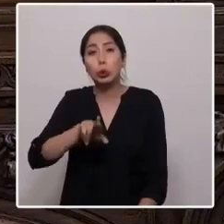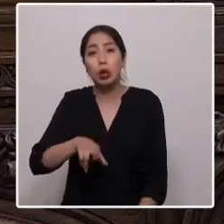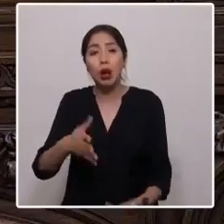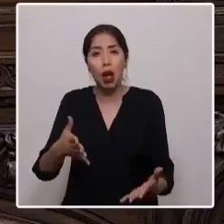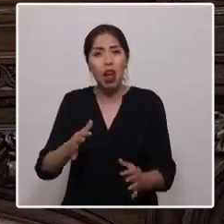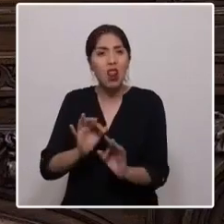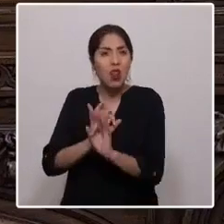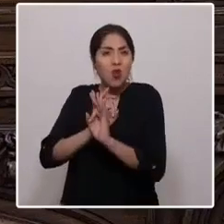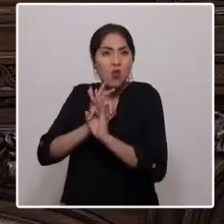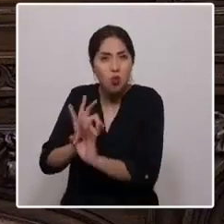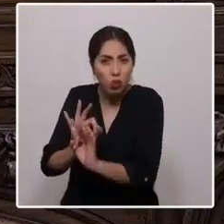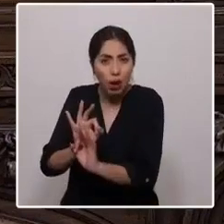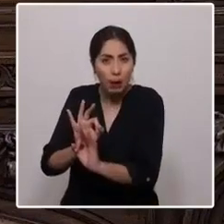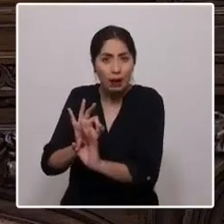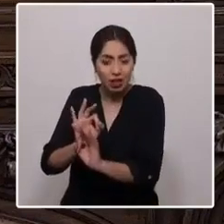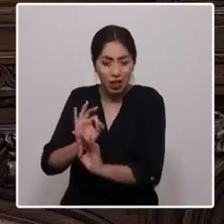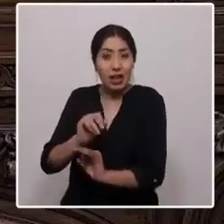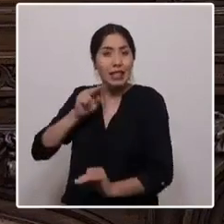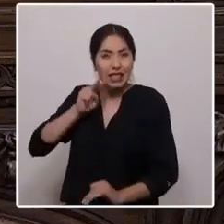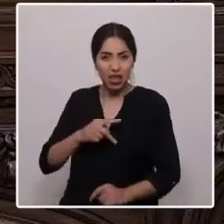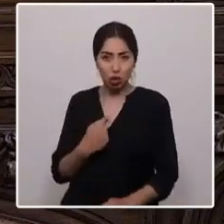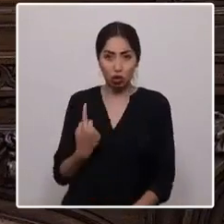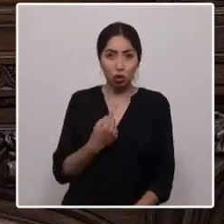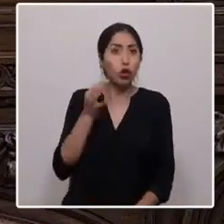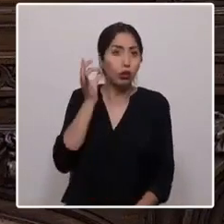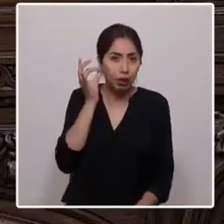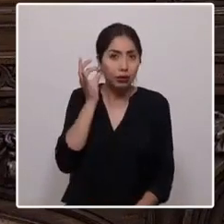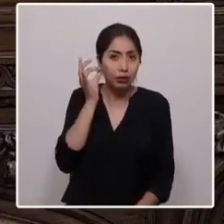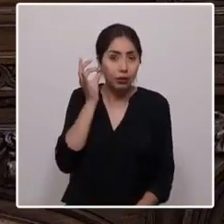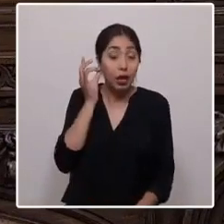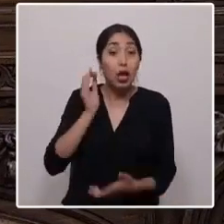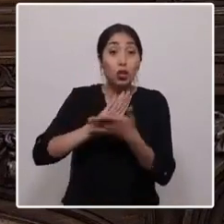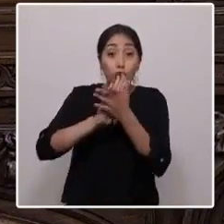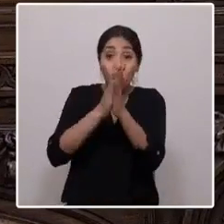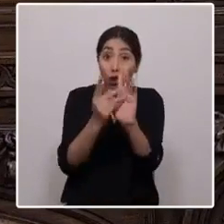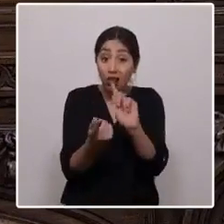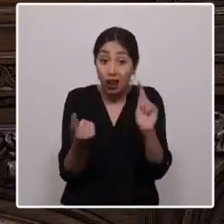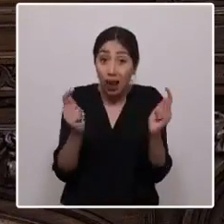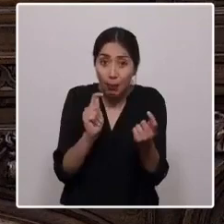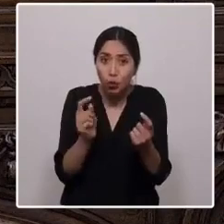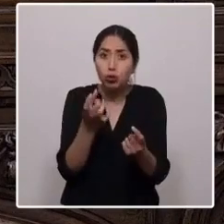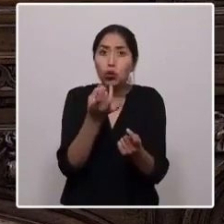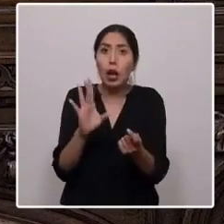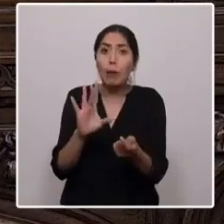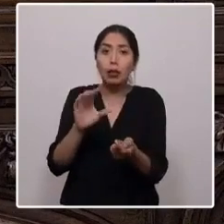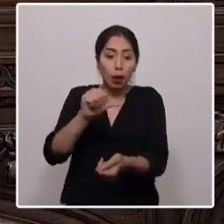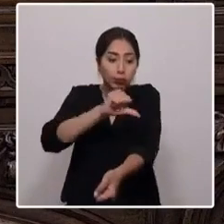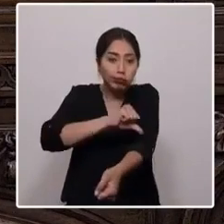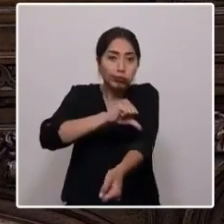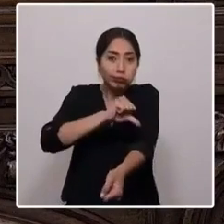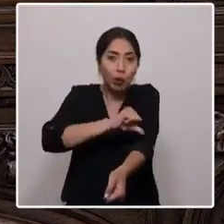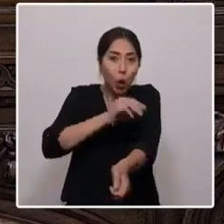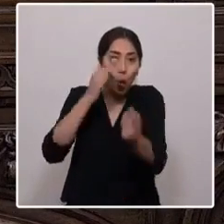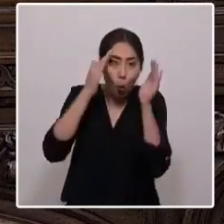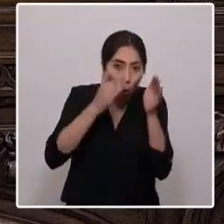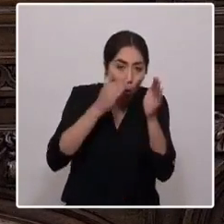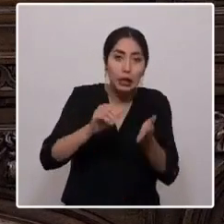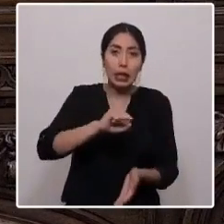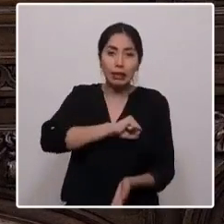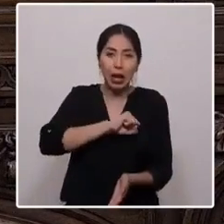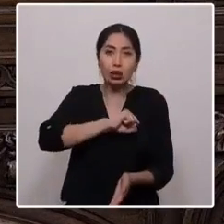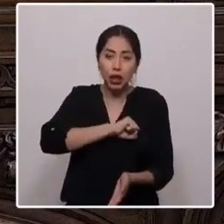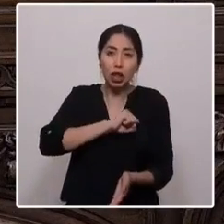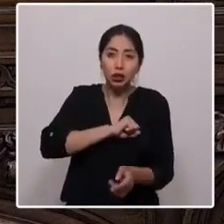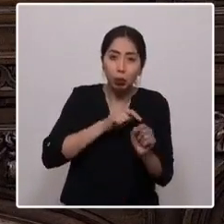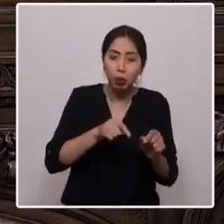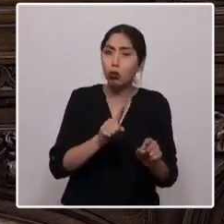sin nosotras. Y todos estos cambios no deben ser solo desde Santiago de forma concentrada. Nuestra nueva Constitución deberá